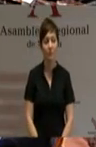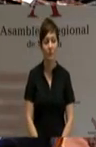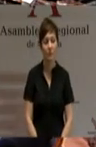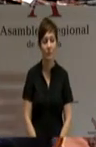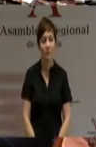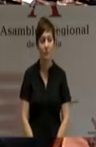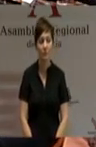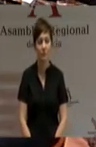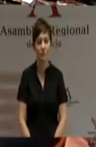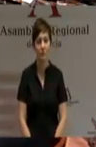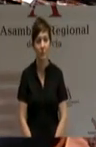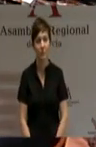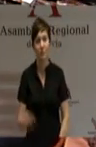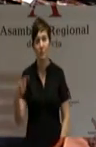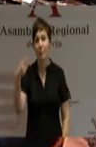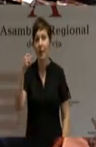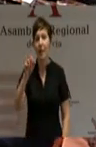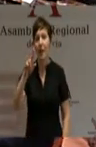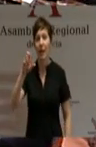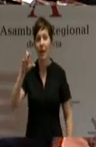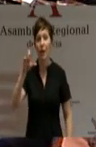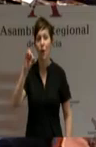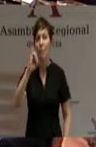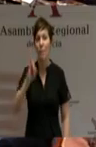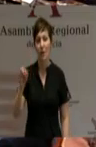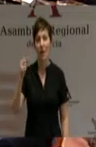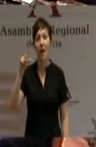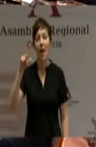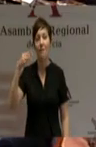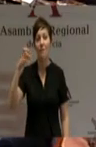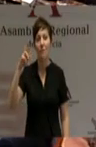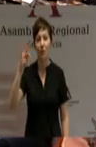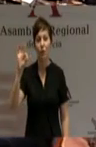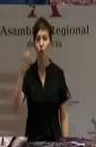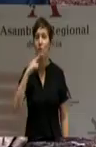Garre López Alberto. Sí.